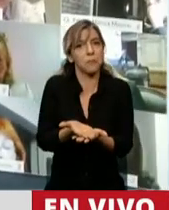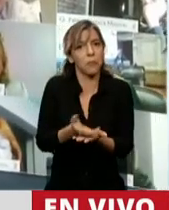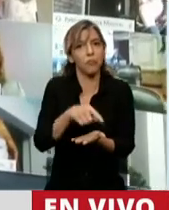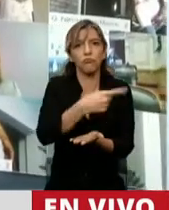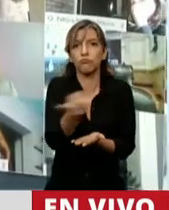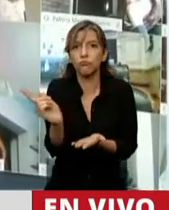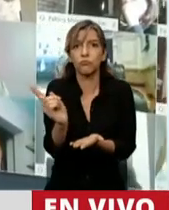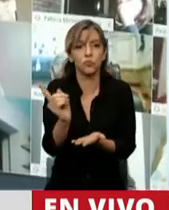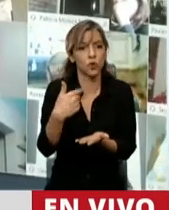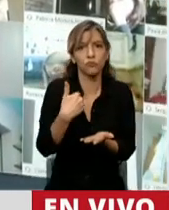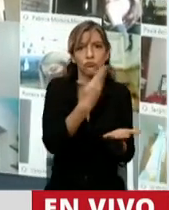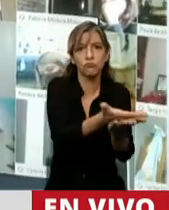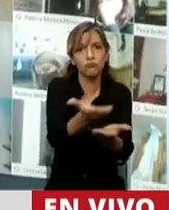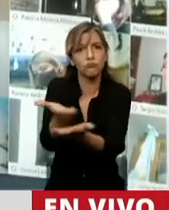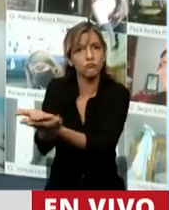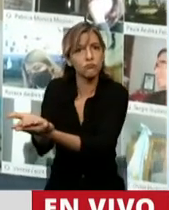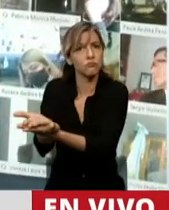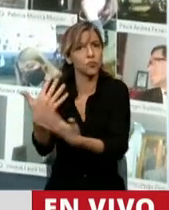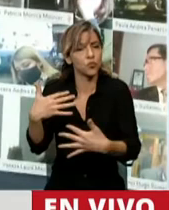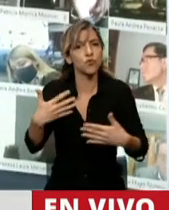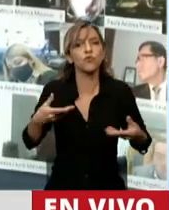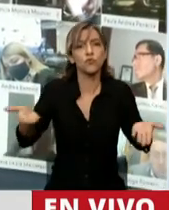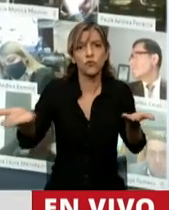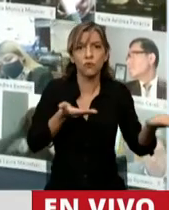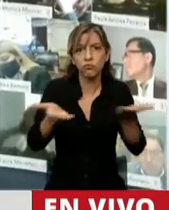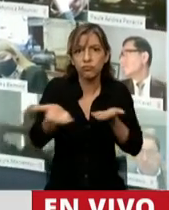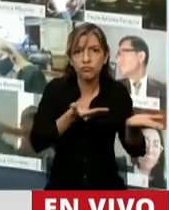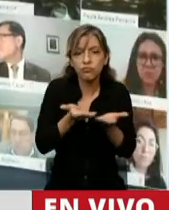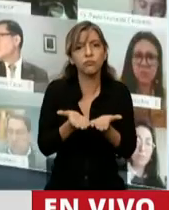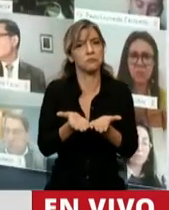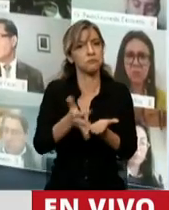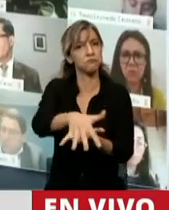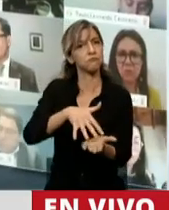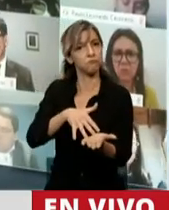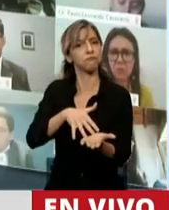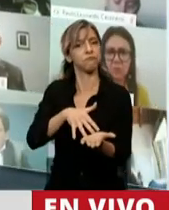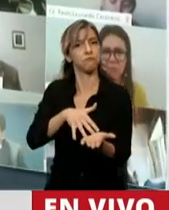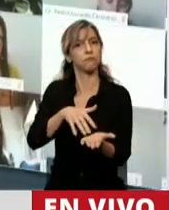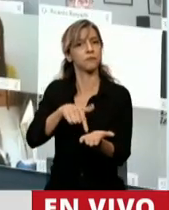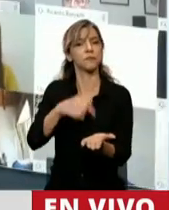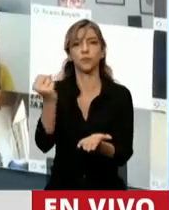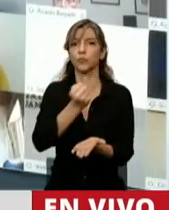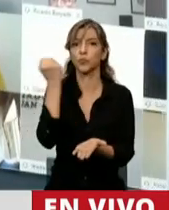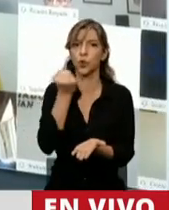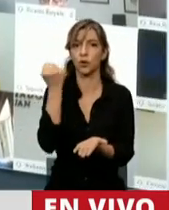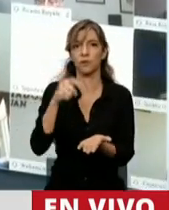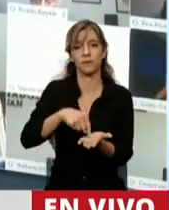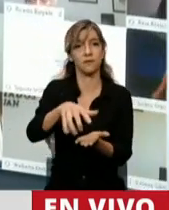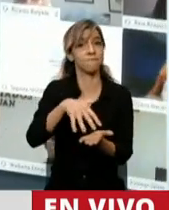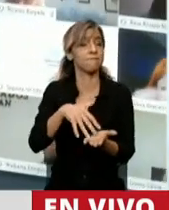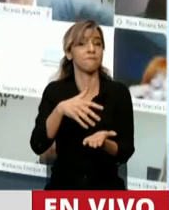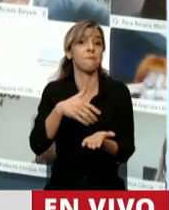por parte de nuestro espacio político y que se esté tratando para atender la situación que tienen muchas